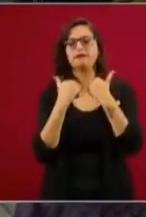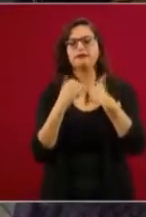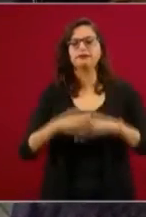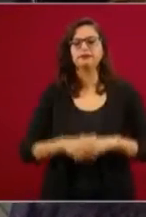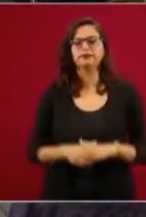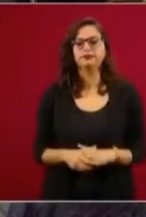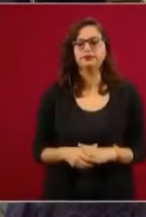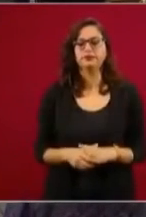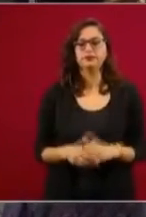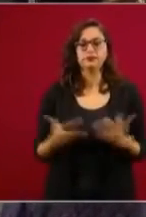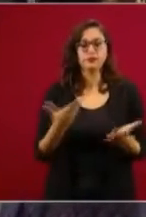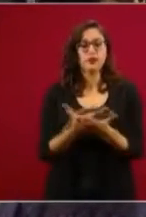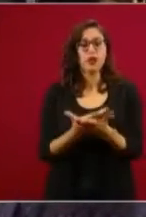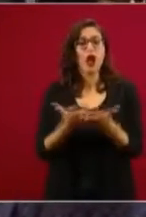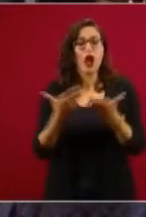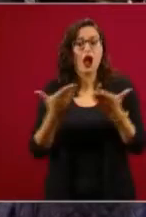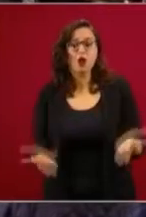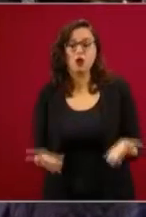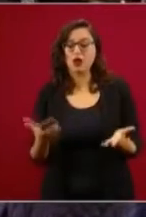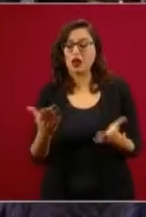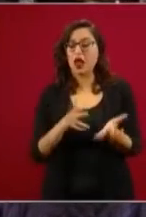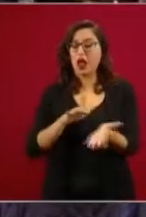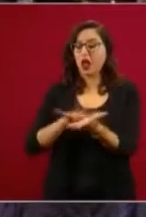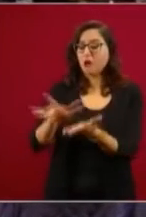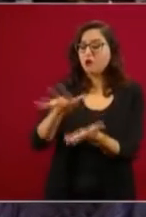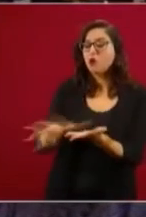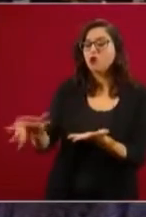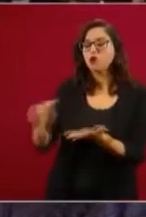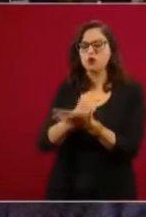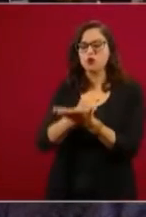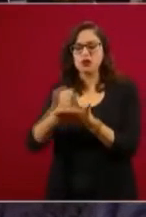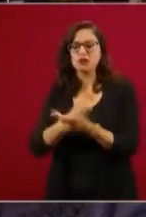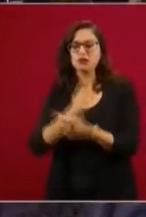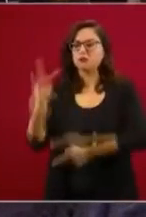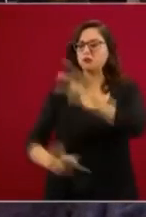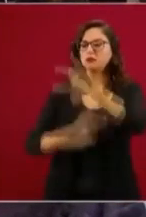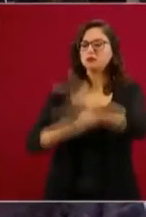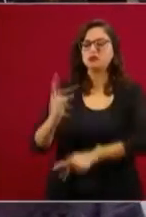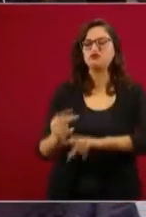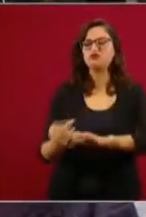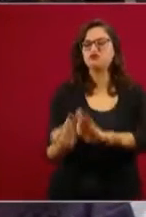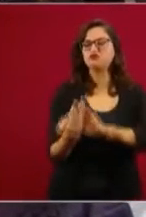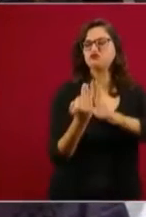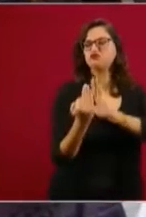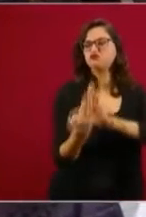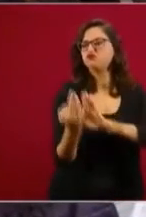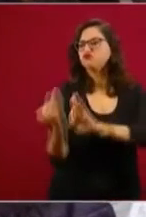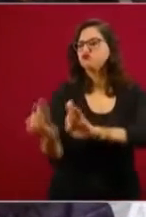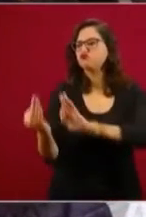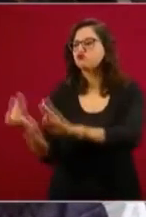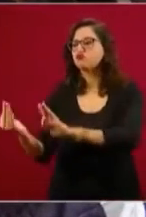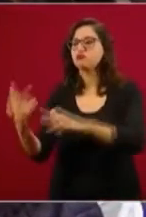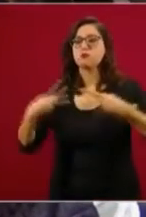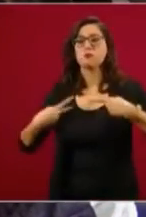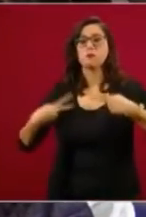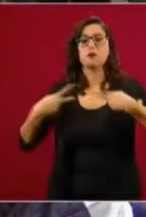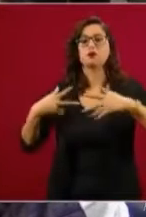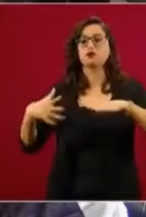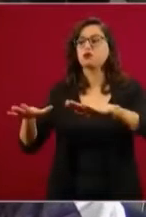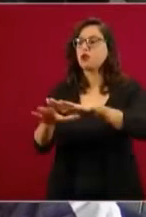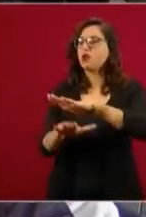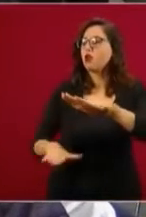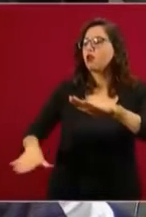Entonces, ¿cómo analizar y cómo calificar lo que se ha hecho en salud en México? O sea, podríamos decir, bueno,